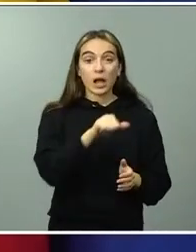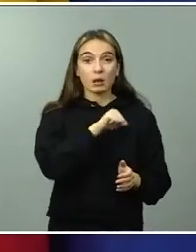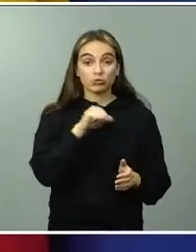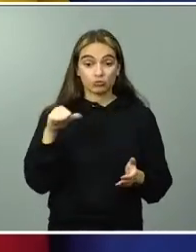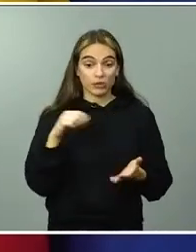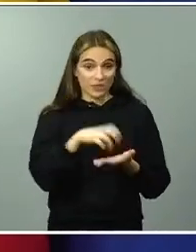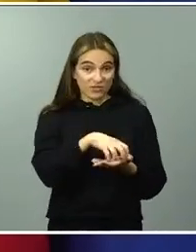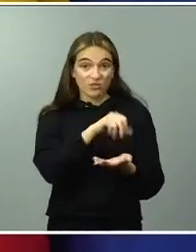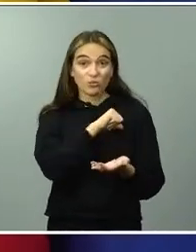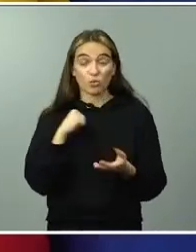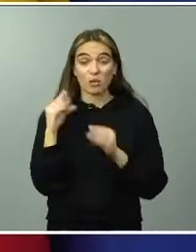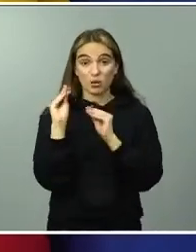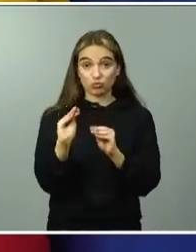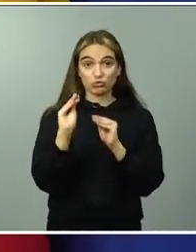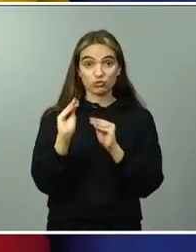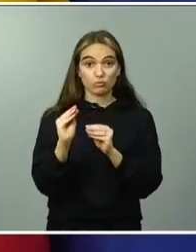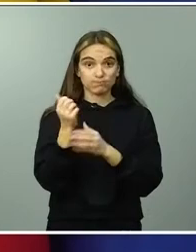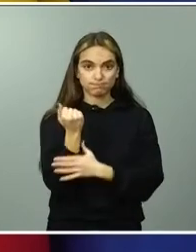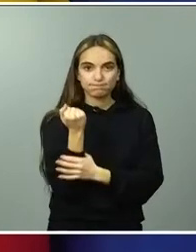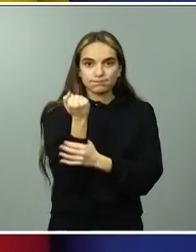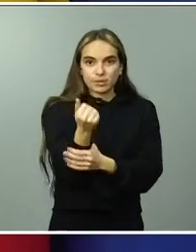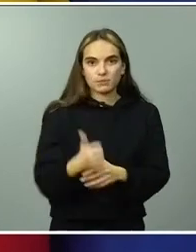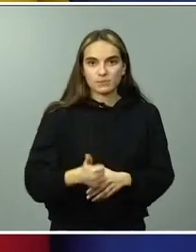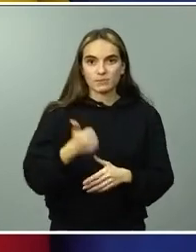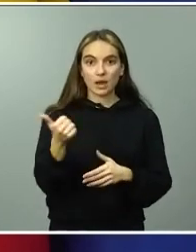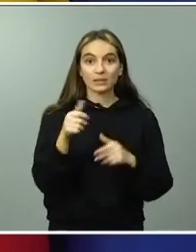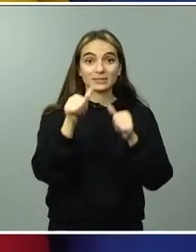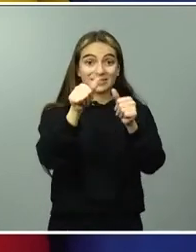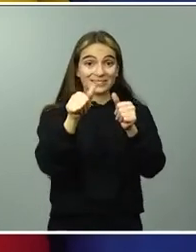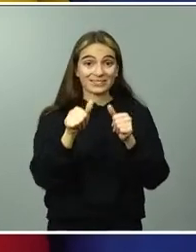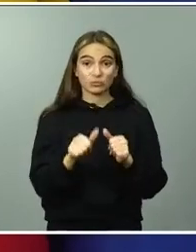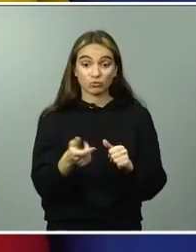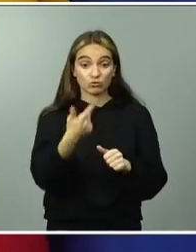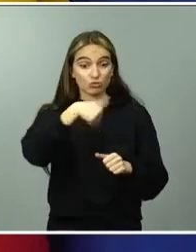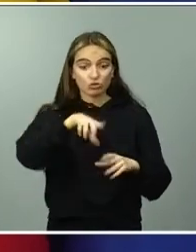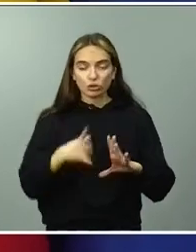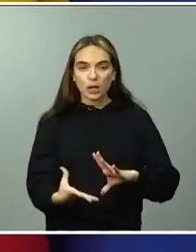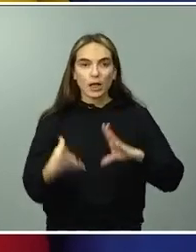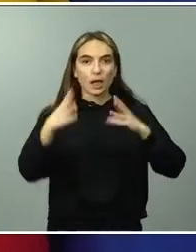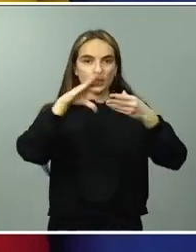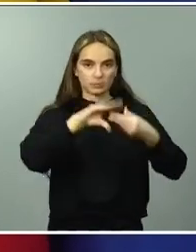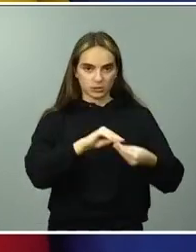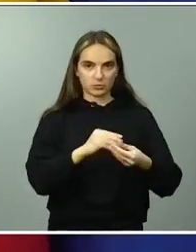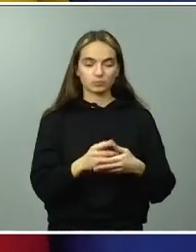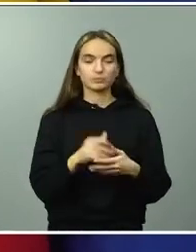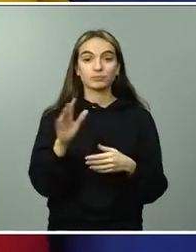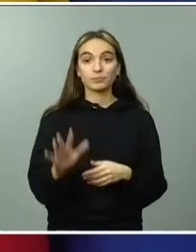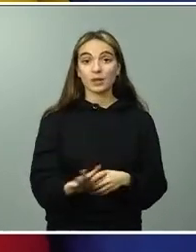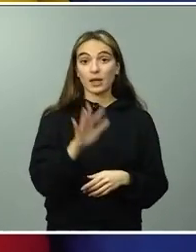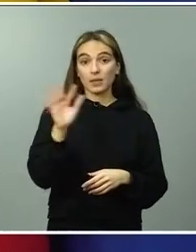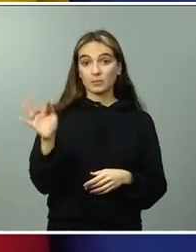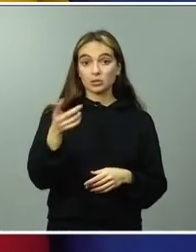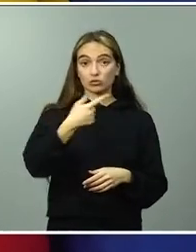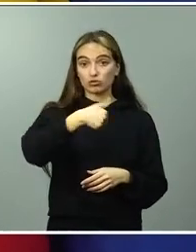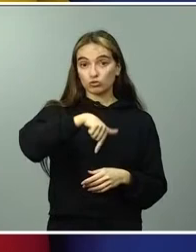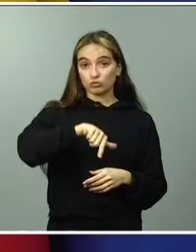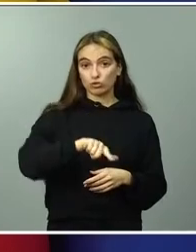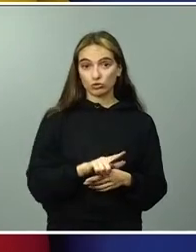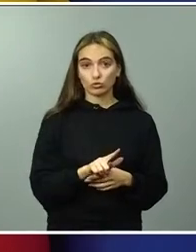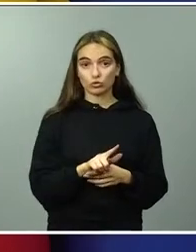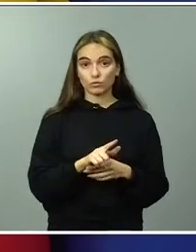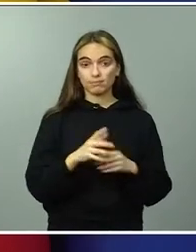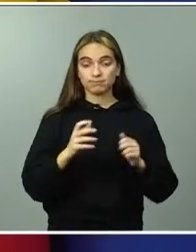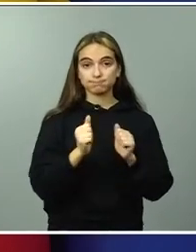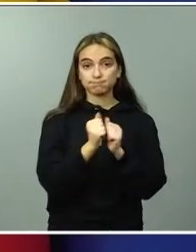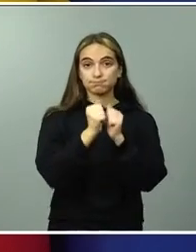homologamos las titulaciones de nuestros jóvenes y por supuesto ¿por qué no decirlo también? Dignificamos y consolidamos las